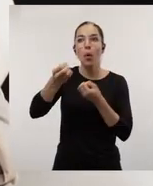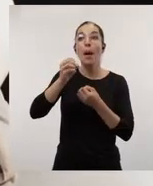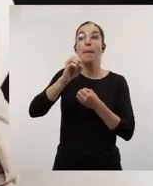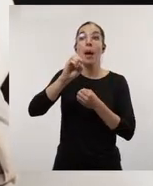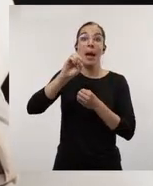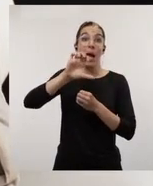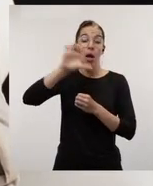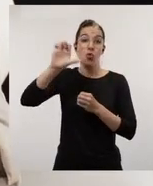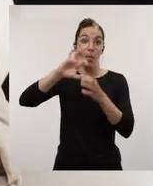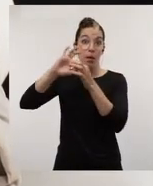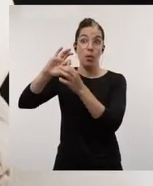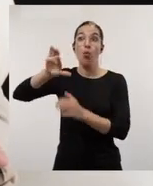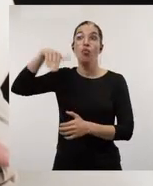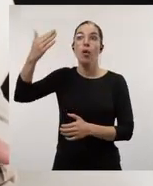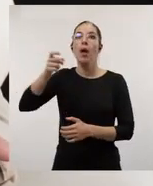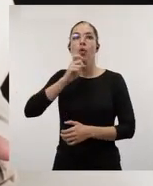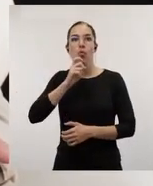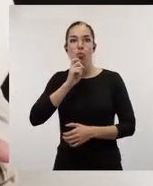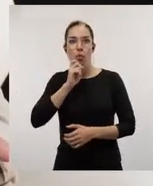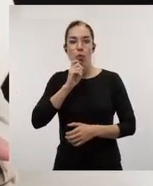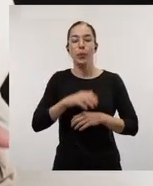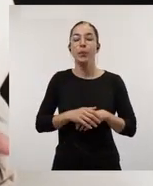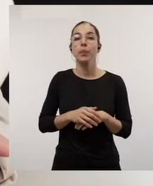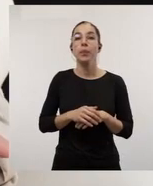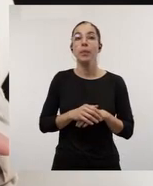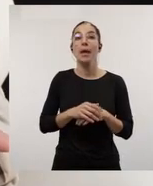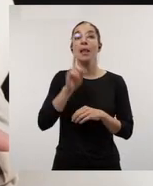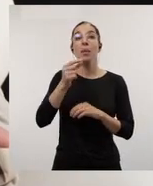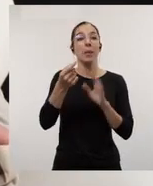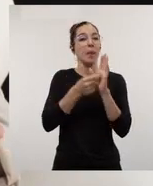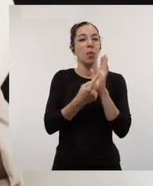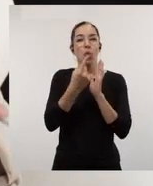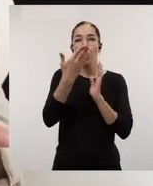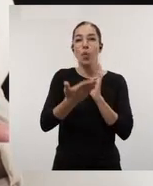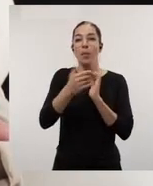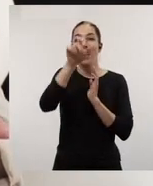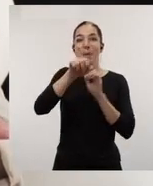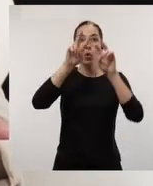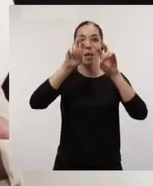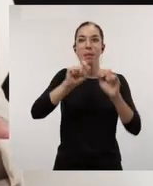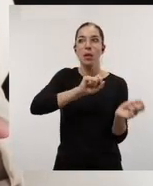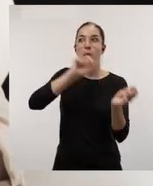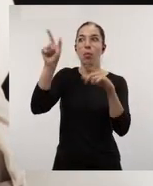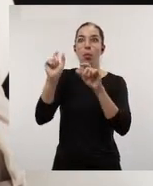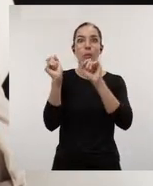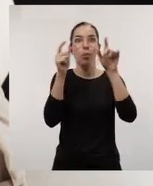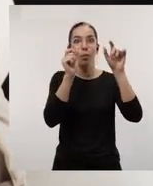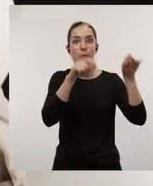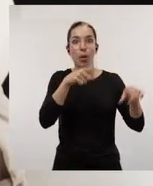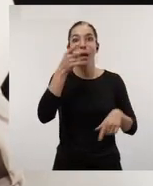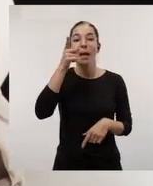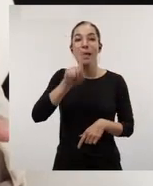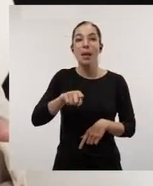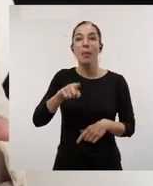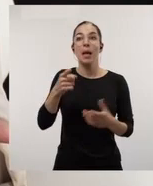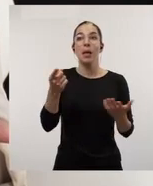fuera de la Unión Europea. Dentro de todos esos principios hay uno muy importante que es el de la movilidad de los investigadores, el de